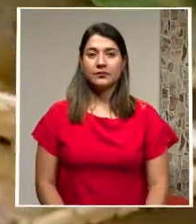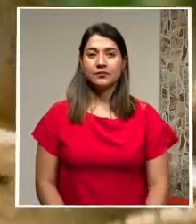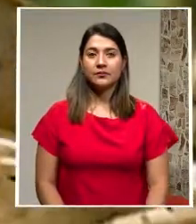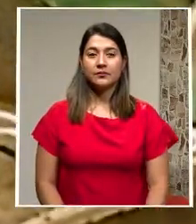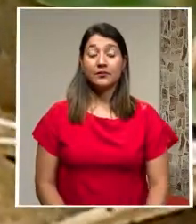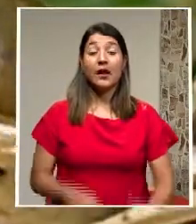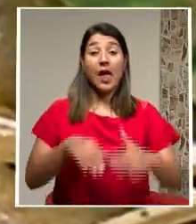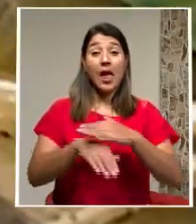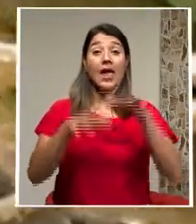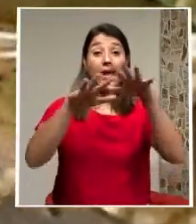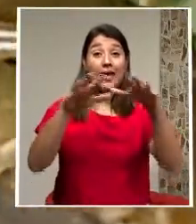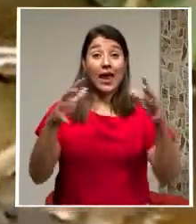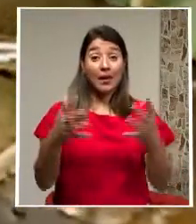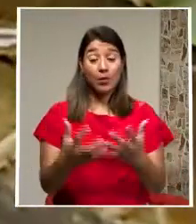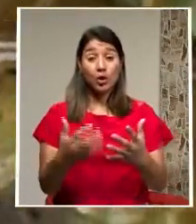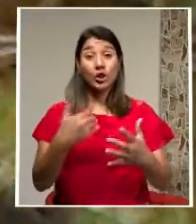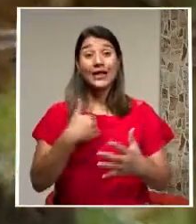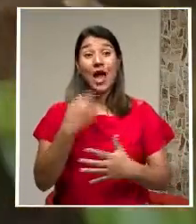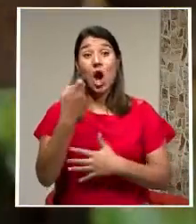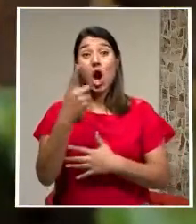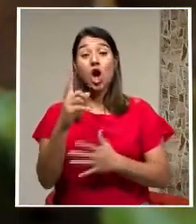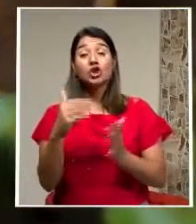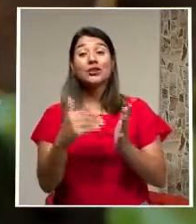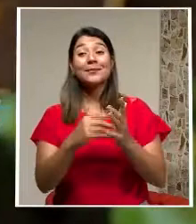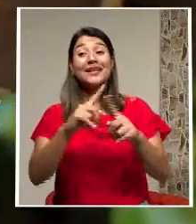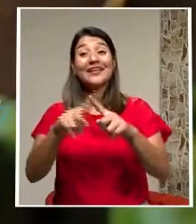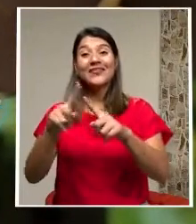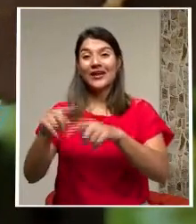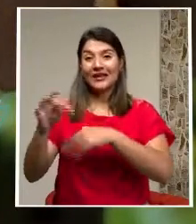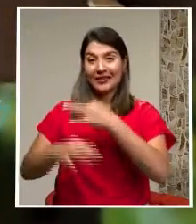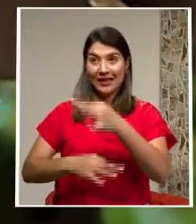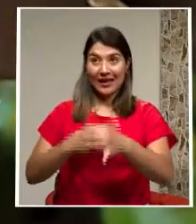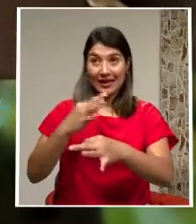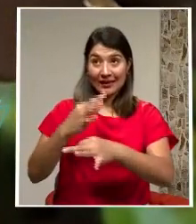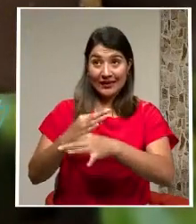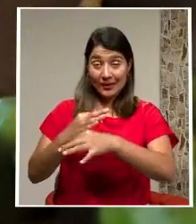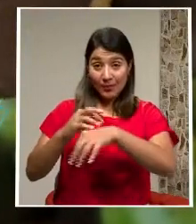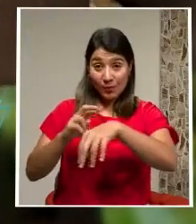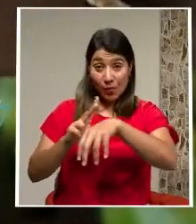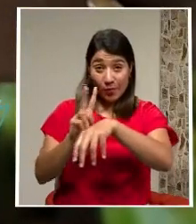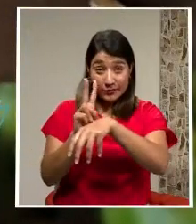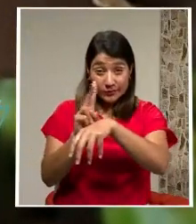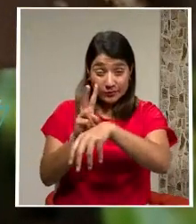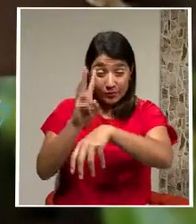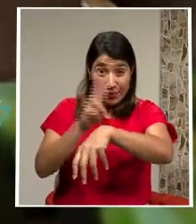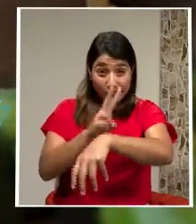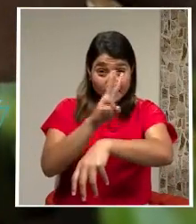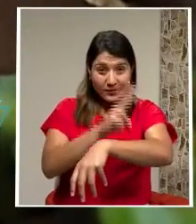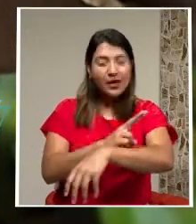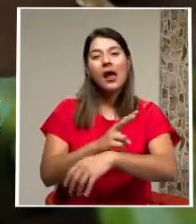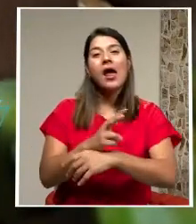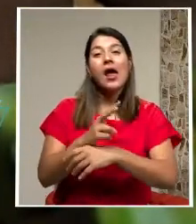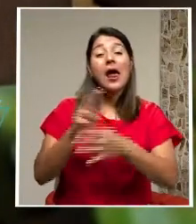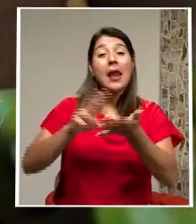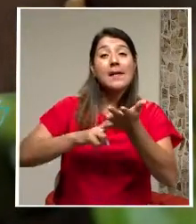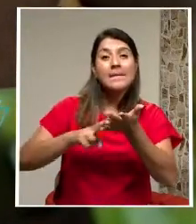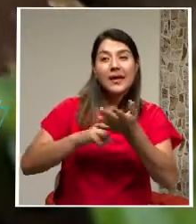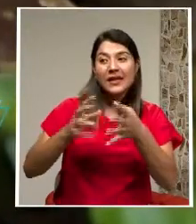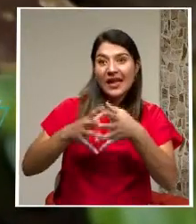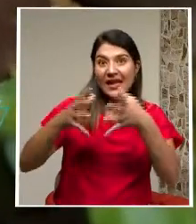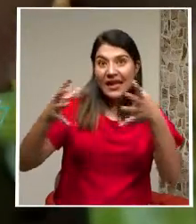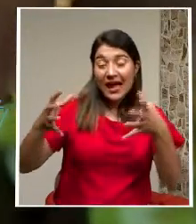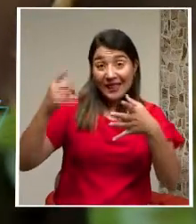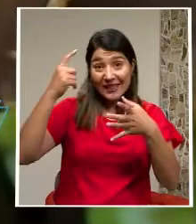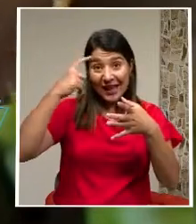En el mundo mundo existen 11.000 especies De saltamontes De Entre los que destacan El verde El gigante Cabeza larga Arroyo